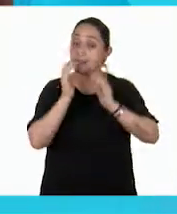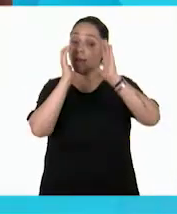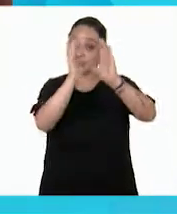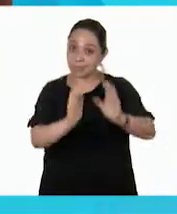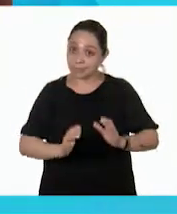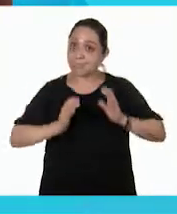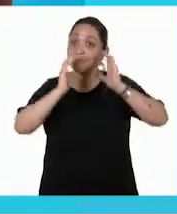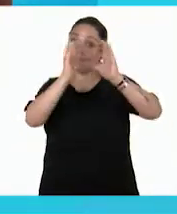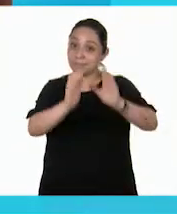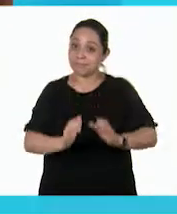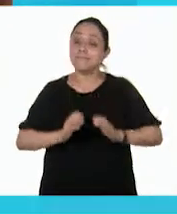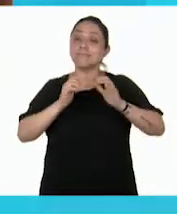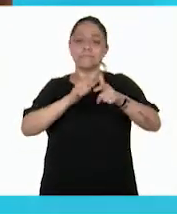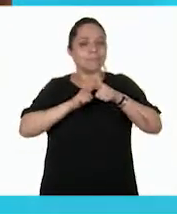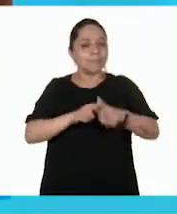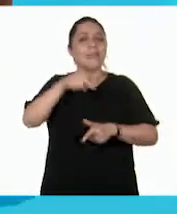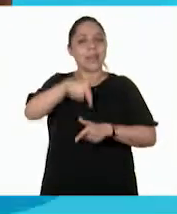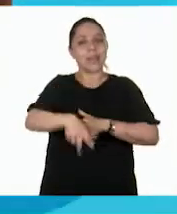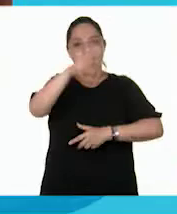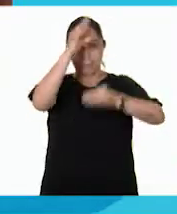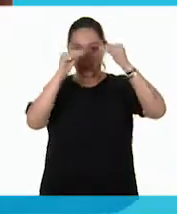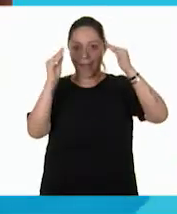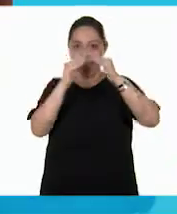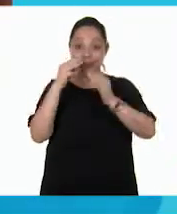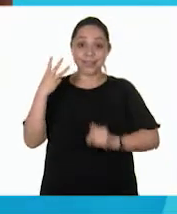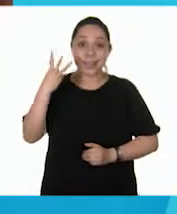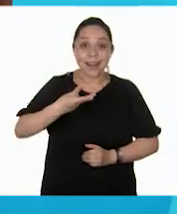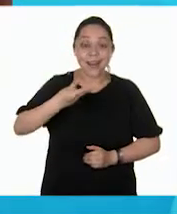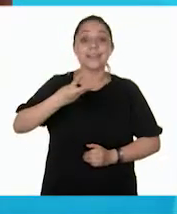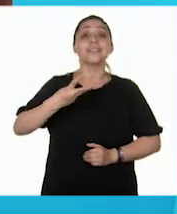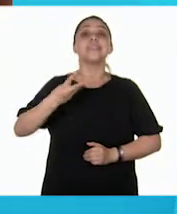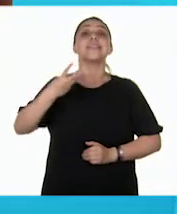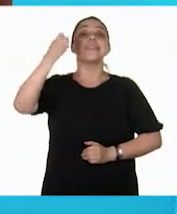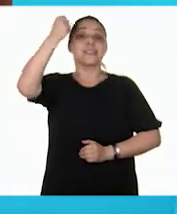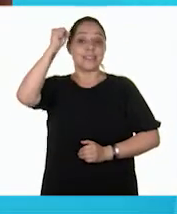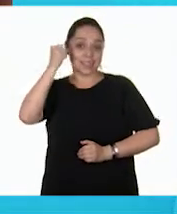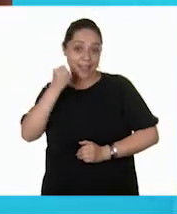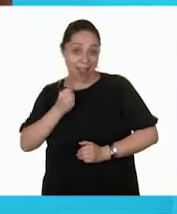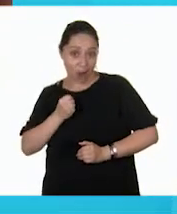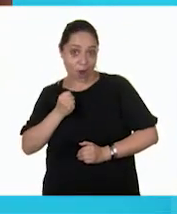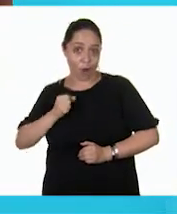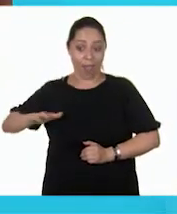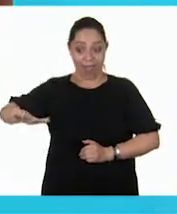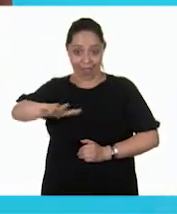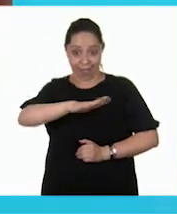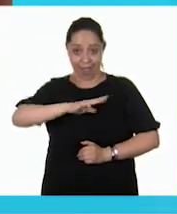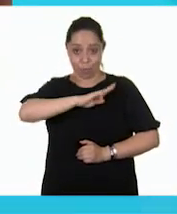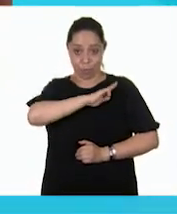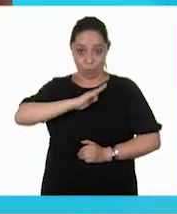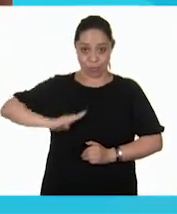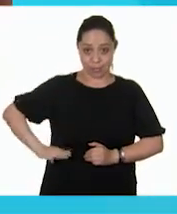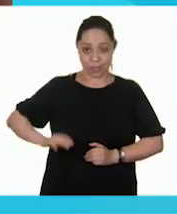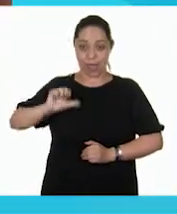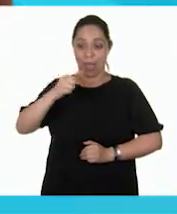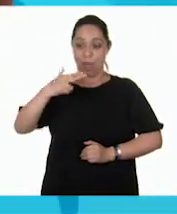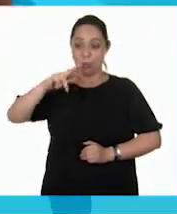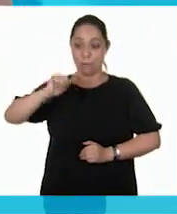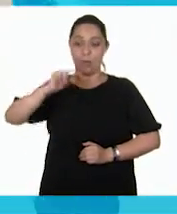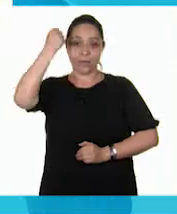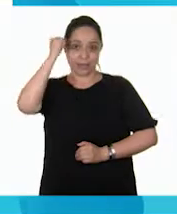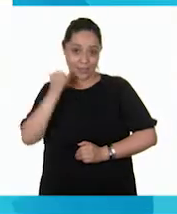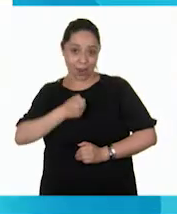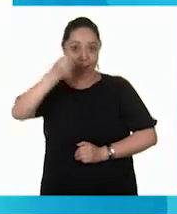Sigamos desde Aprenden Casa 3. Saludos desde Higuera de Zaragoza, del municipio de Ahome, Sinaloa.